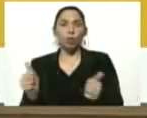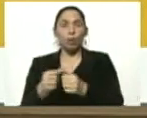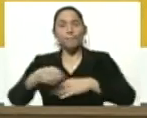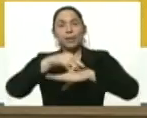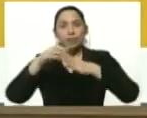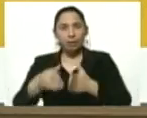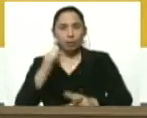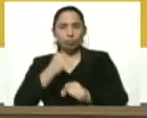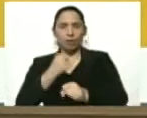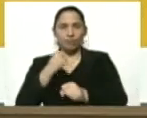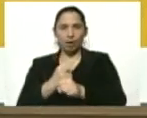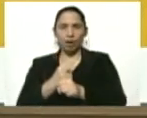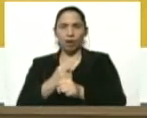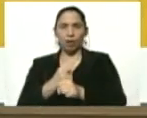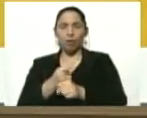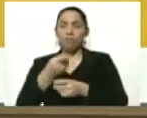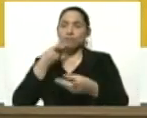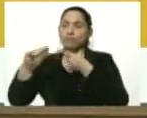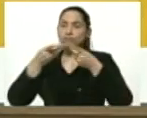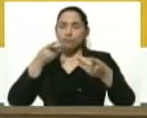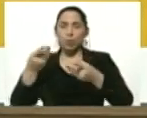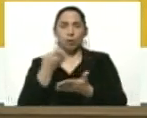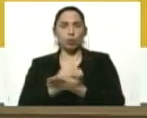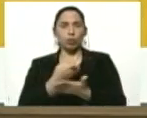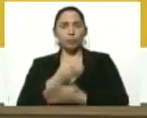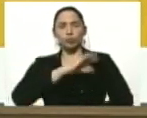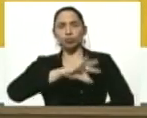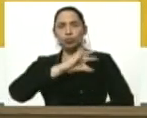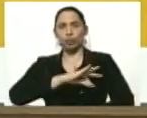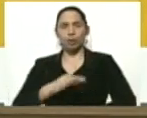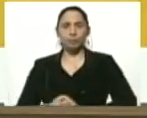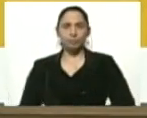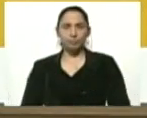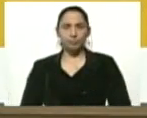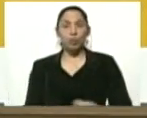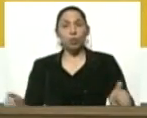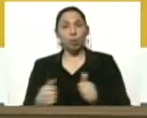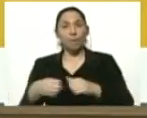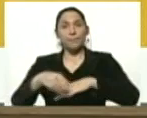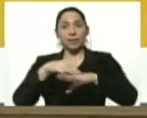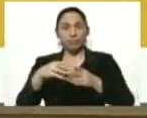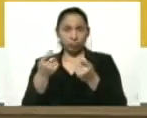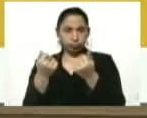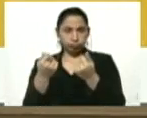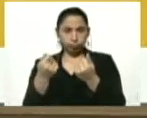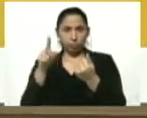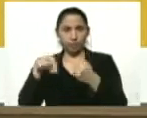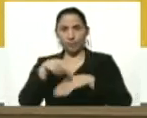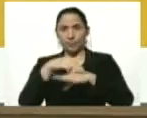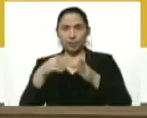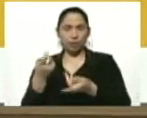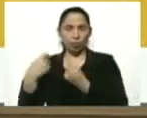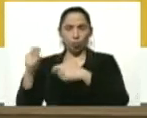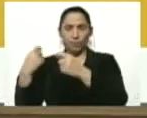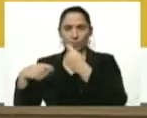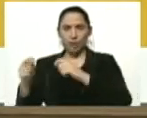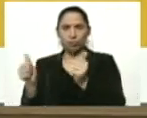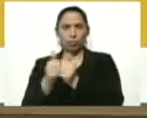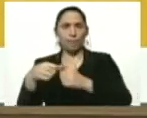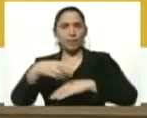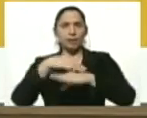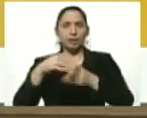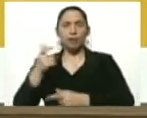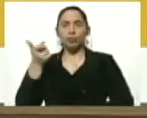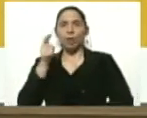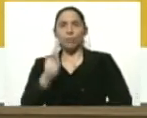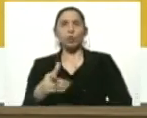ministerio del trabajo en el diálogo económico y social con el ministerio de finanzas el ministerio de comercio con el ministerio de